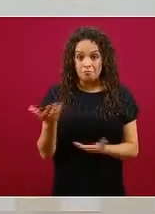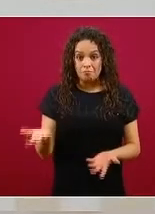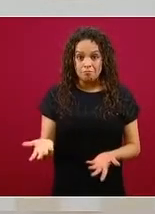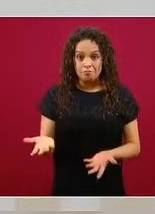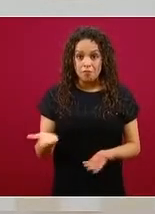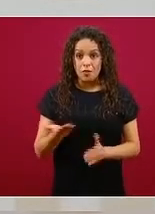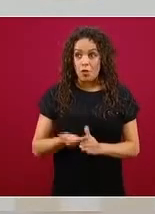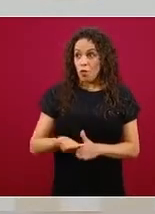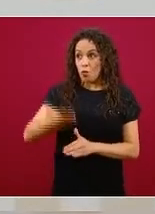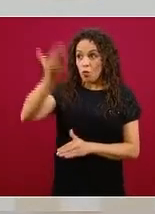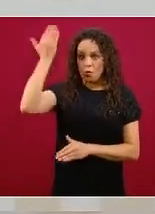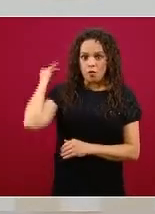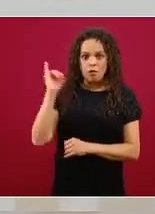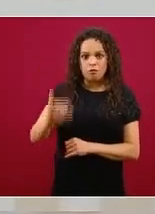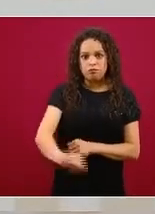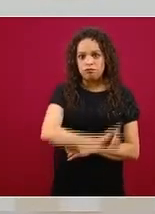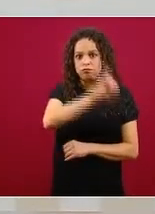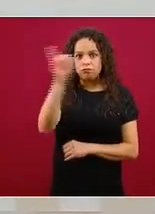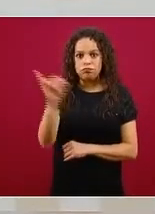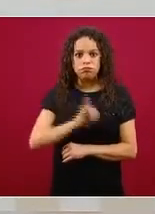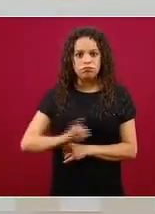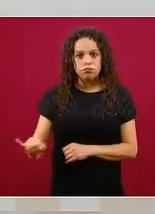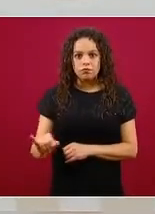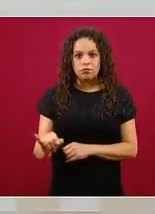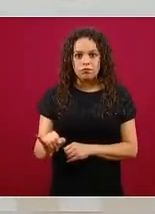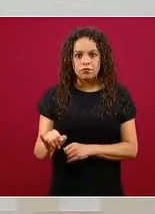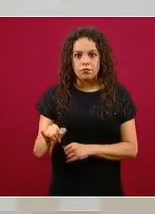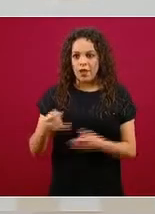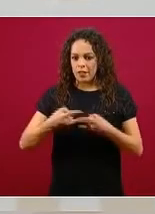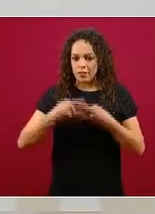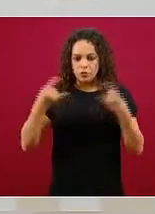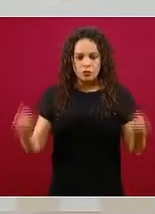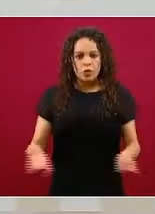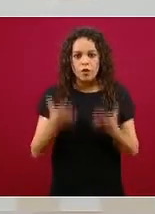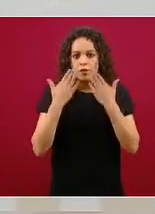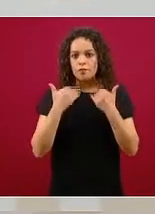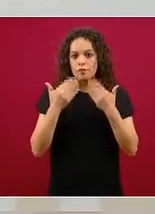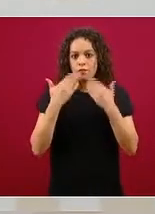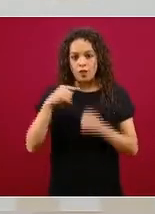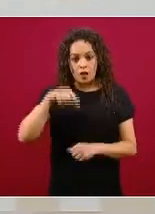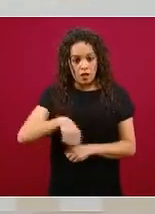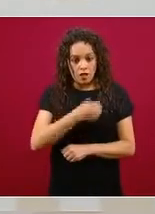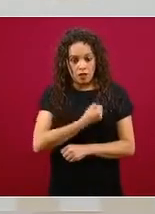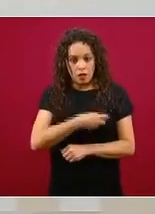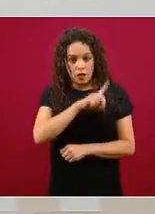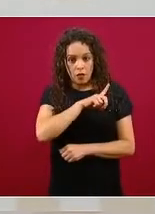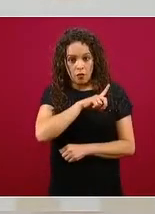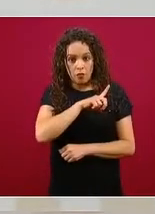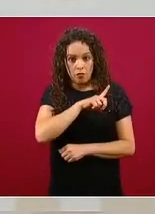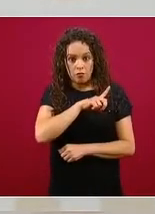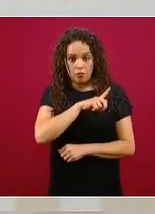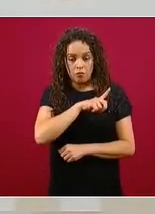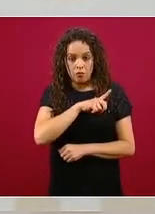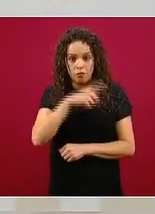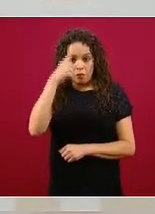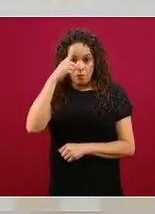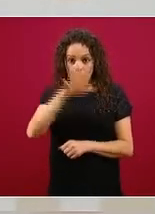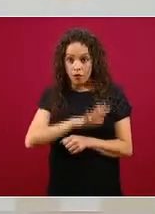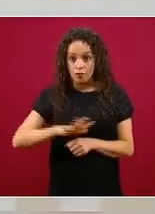de salud pública de México, este es un hecho que se puede constatar. Nunca en la historia de la salud pública